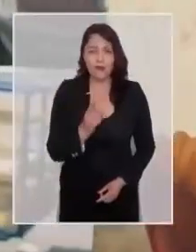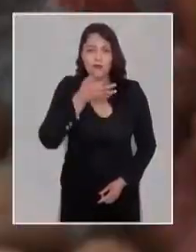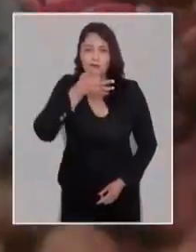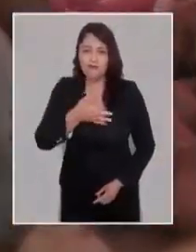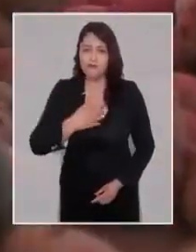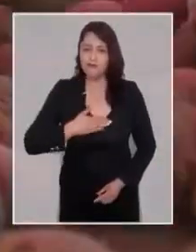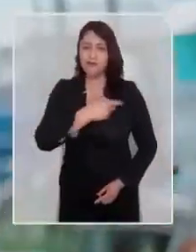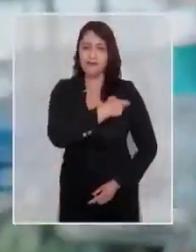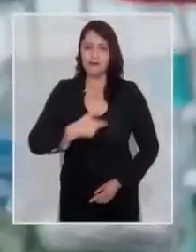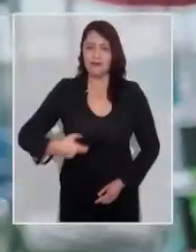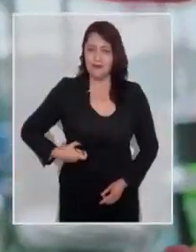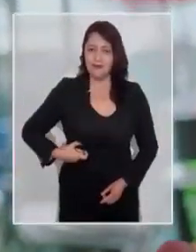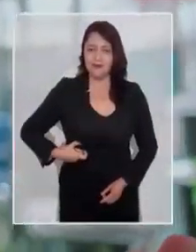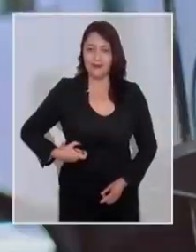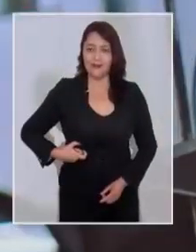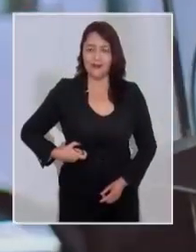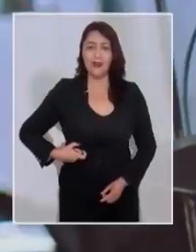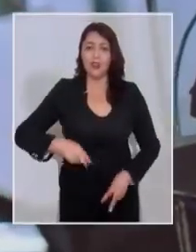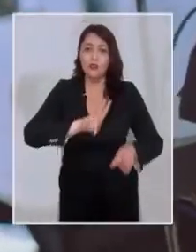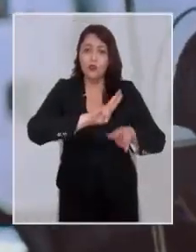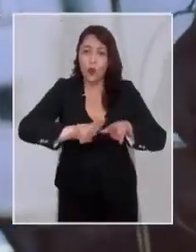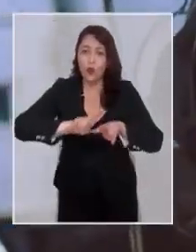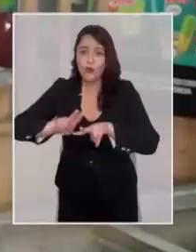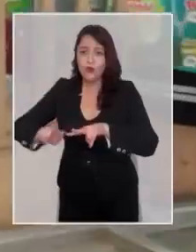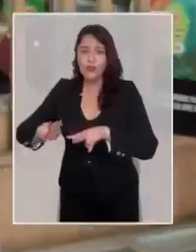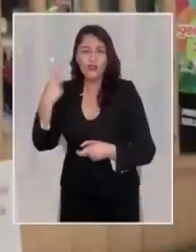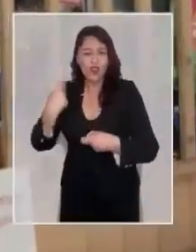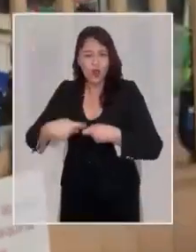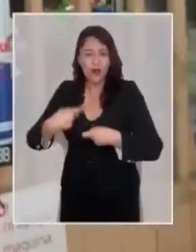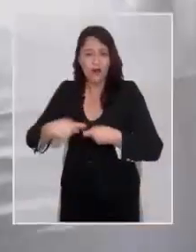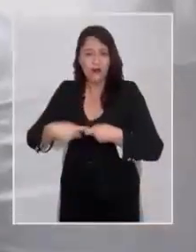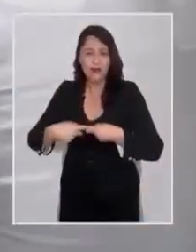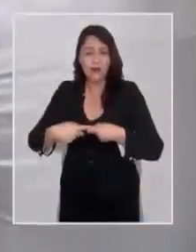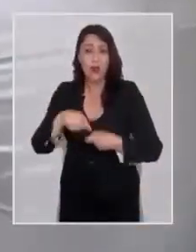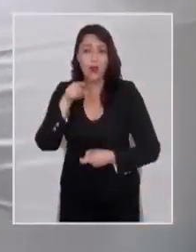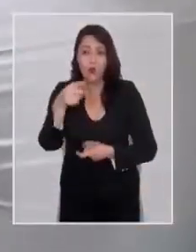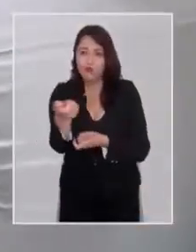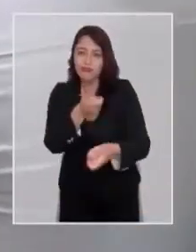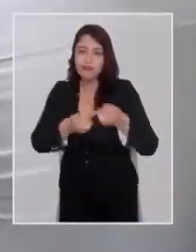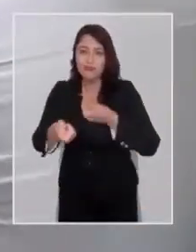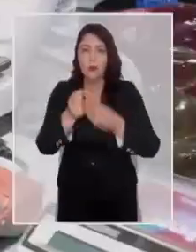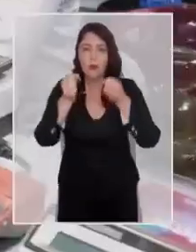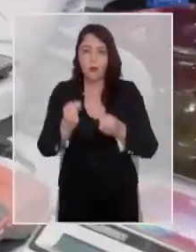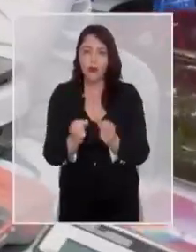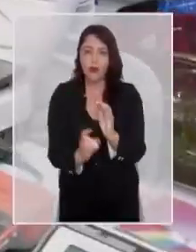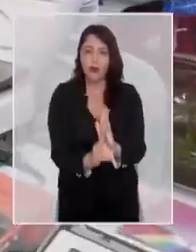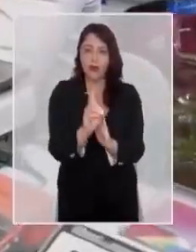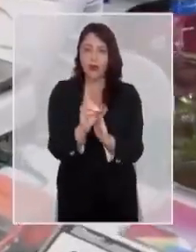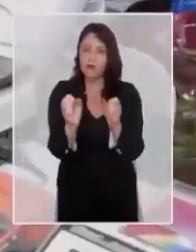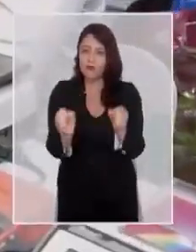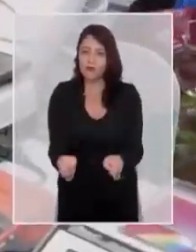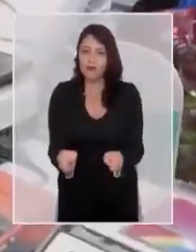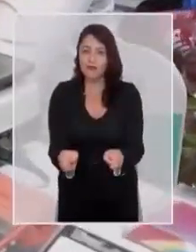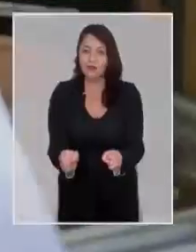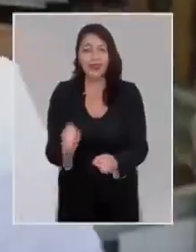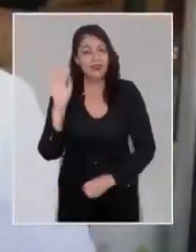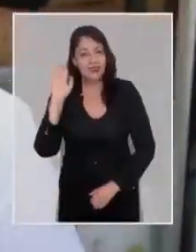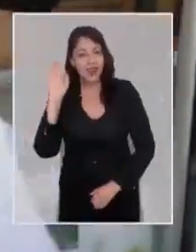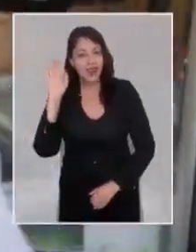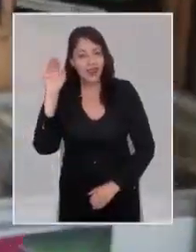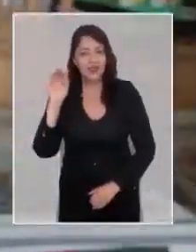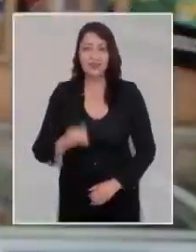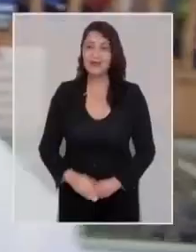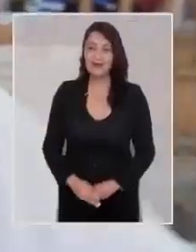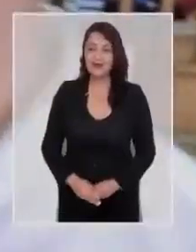Estoy aquí para decirles que mi gobierno va a ser un gobierno de soluciones concretas, para que tu negocio pueda volver a crecer.